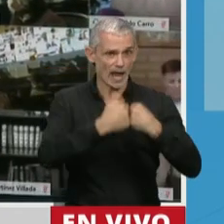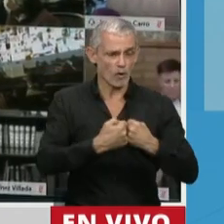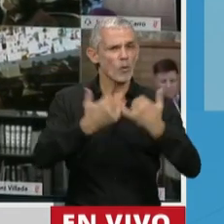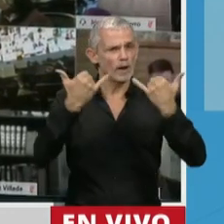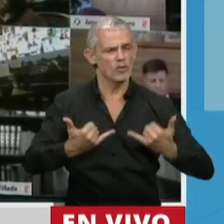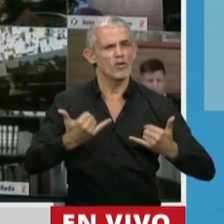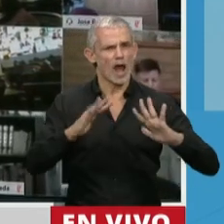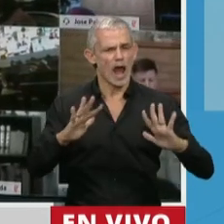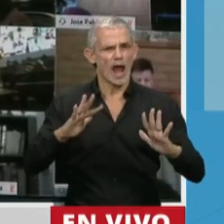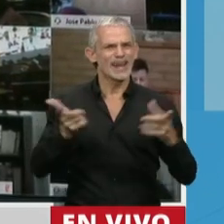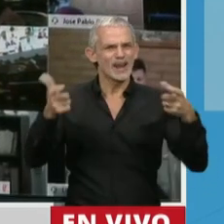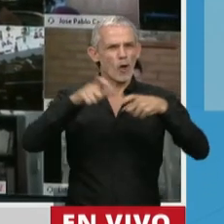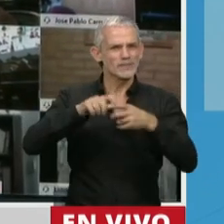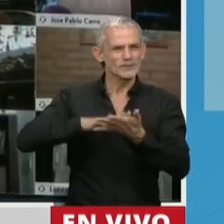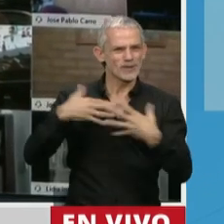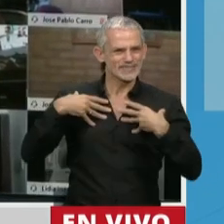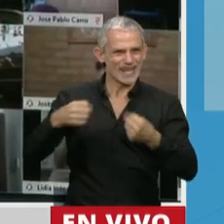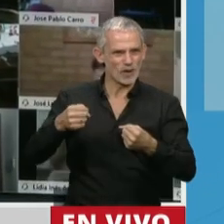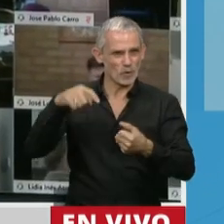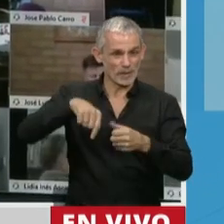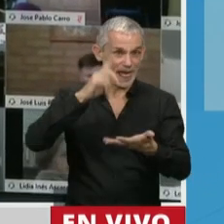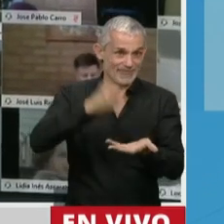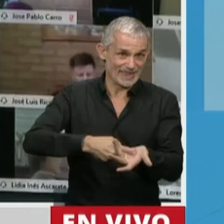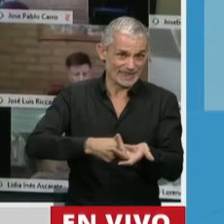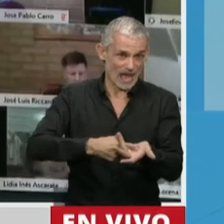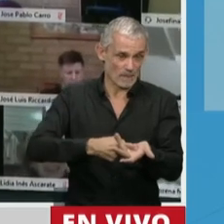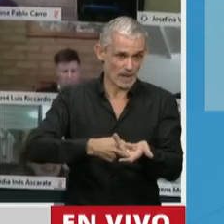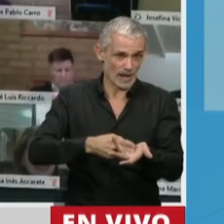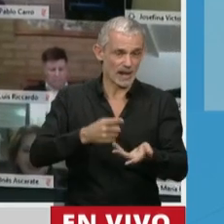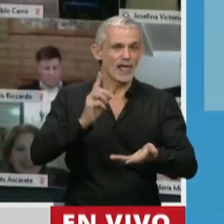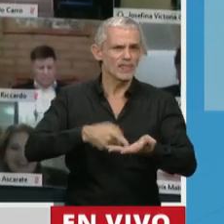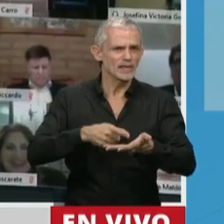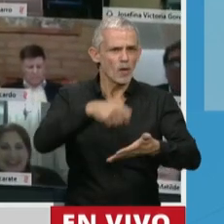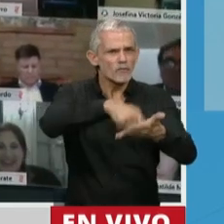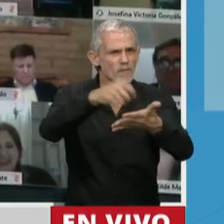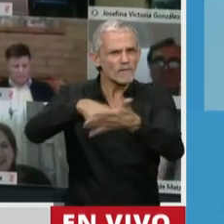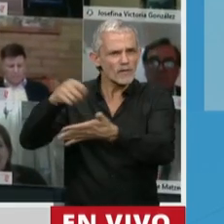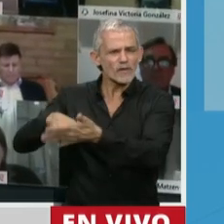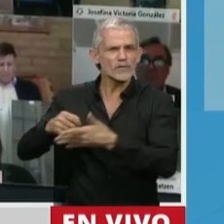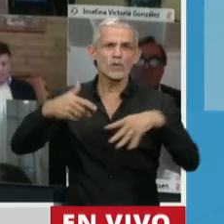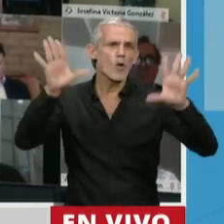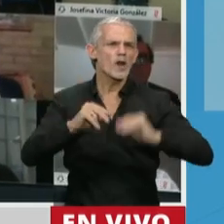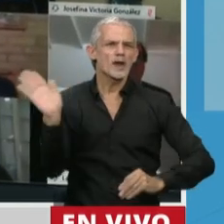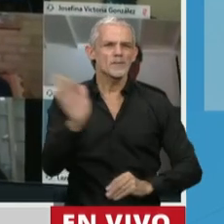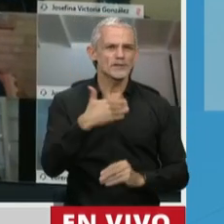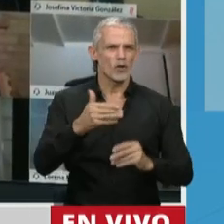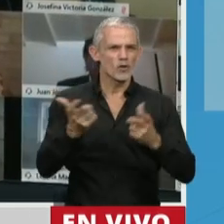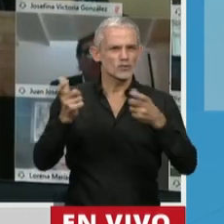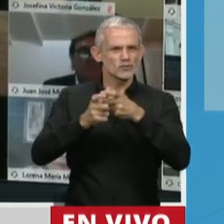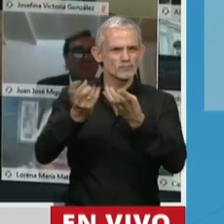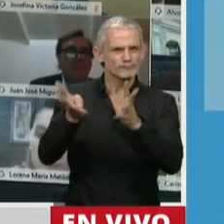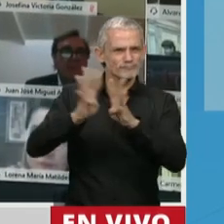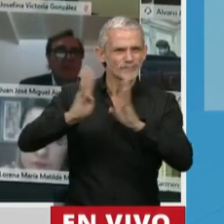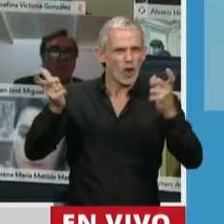arribado en la Comisión de Salud para este dictamen que ha sido firmado de forma unánime por los miembros de la Comisión.